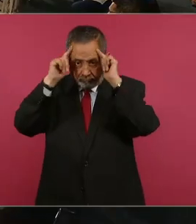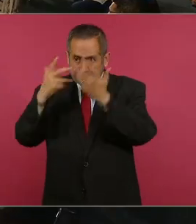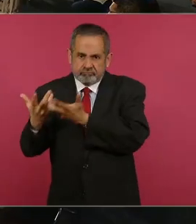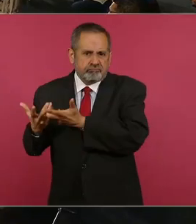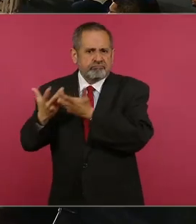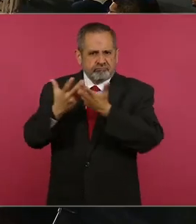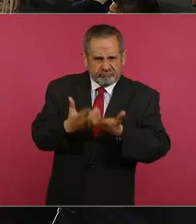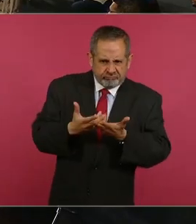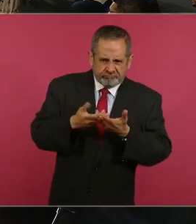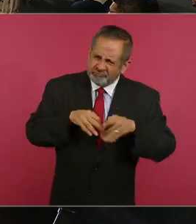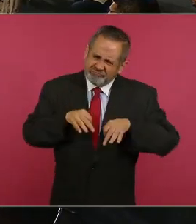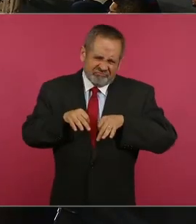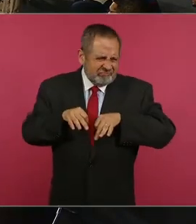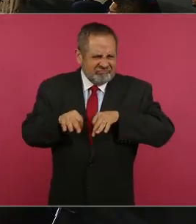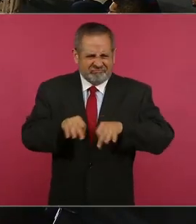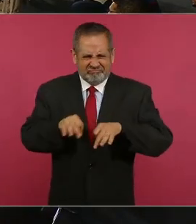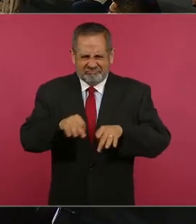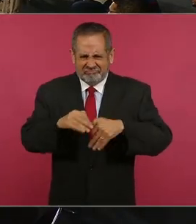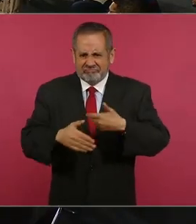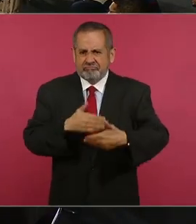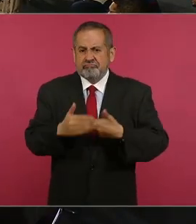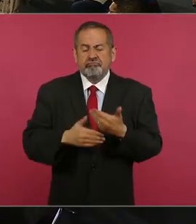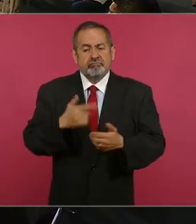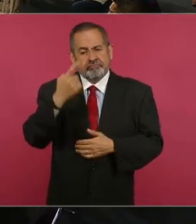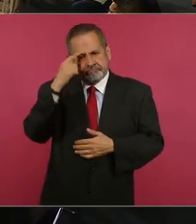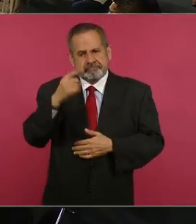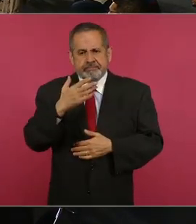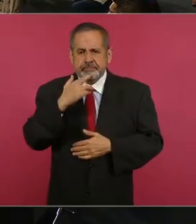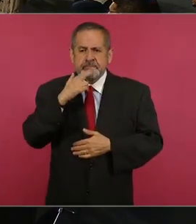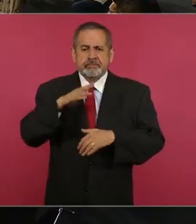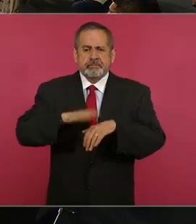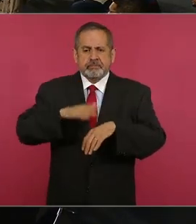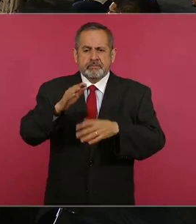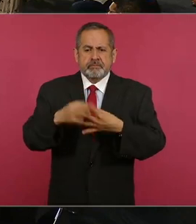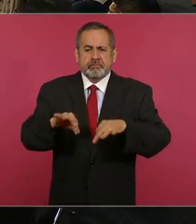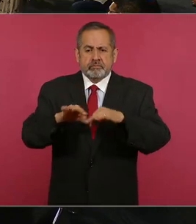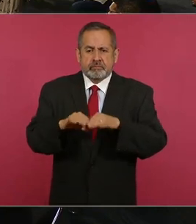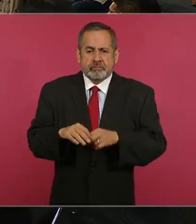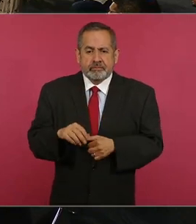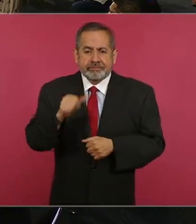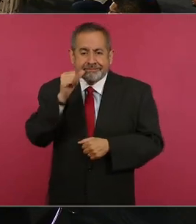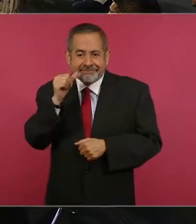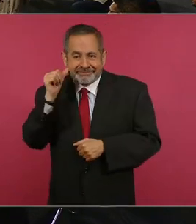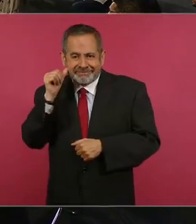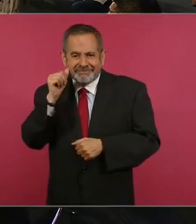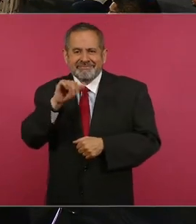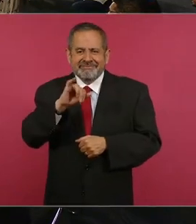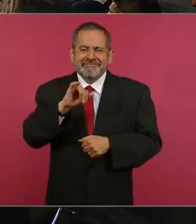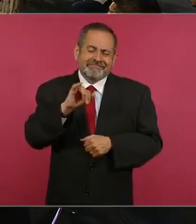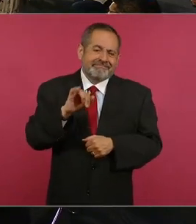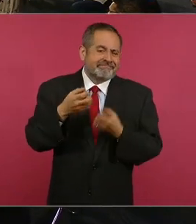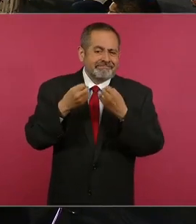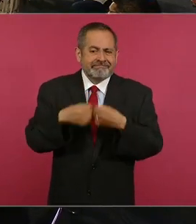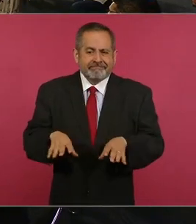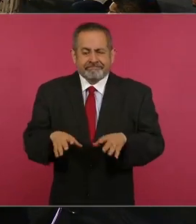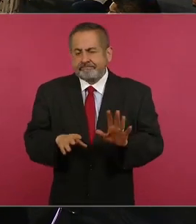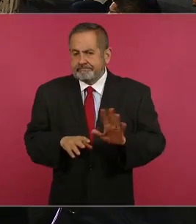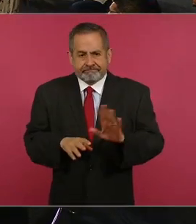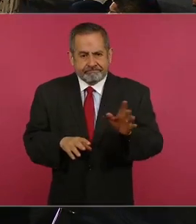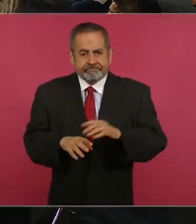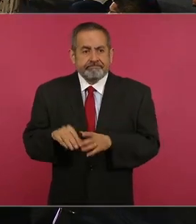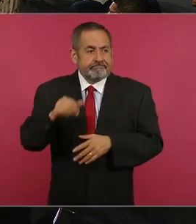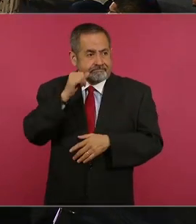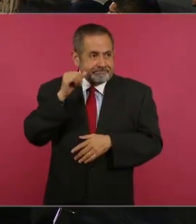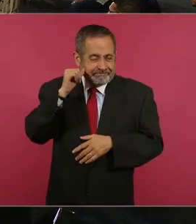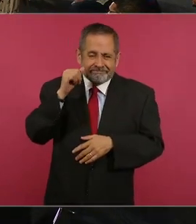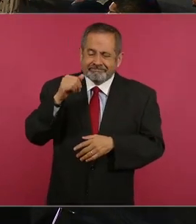y con eso no tengamos mayor retraso. Ayer sí perdimos toda la tarde prácticamente y volar en la noche y con